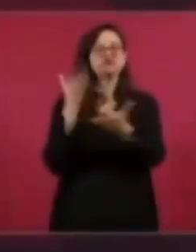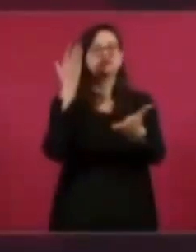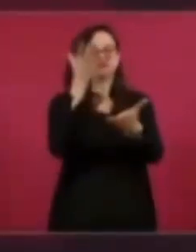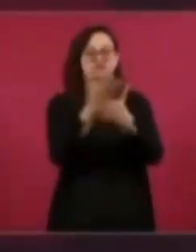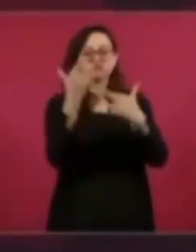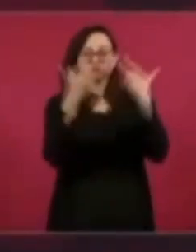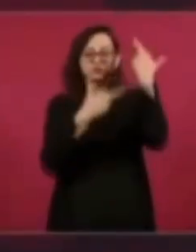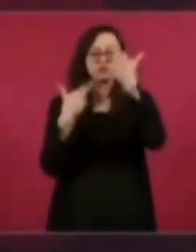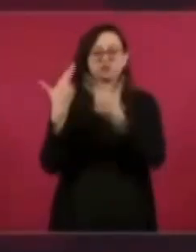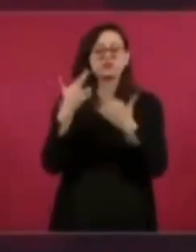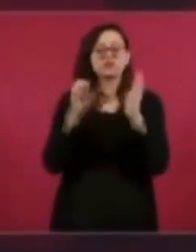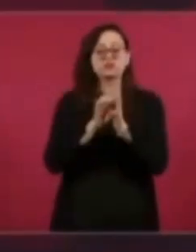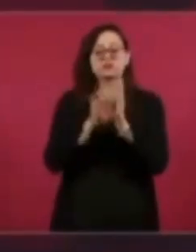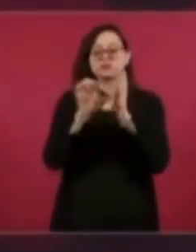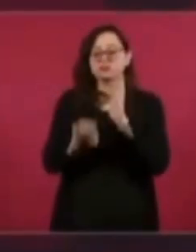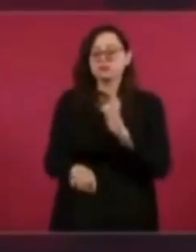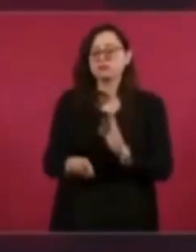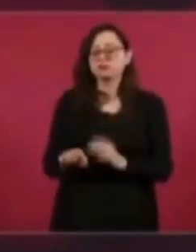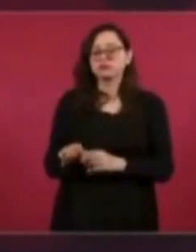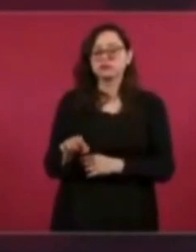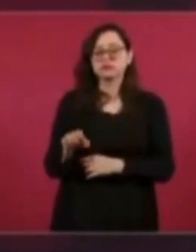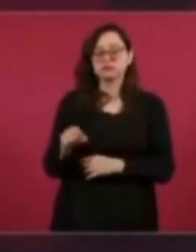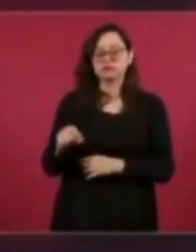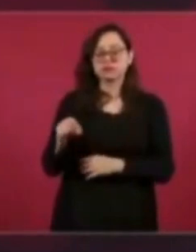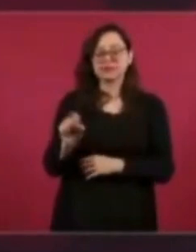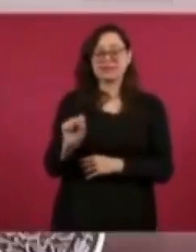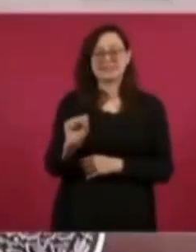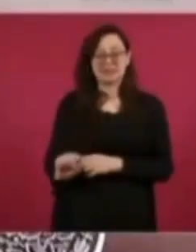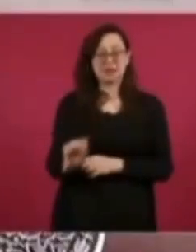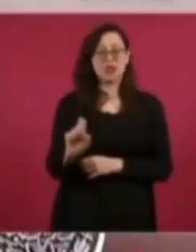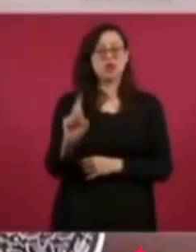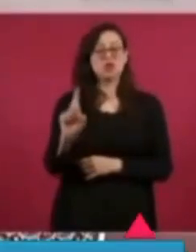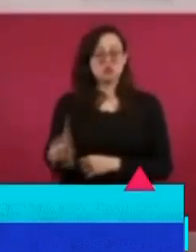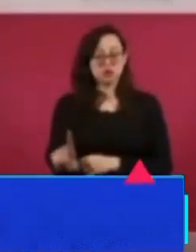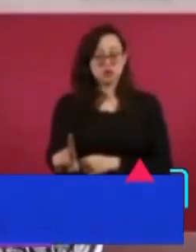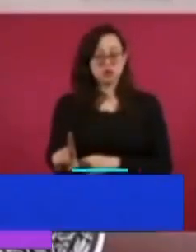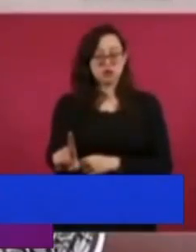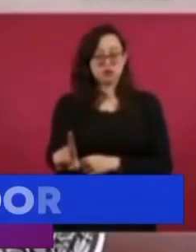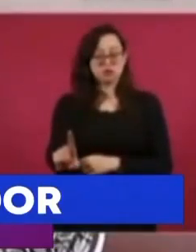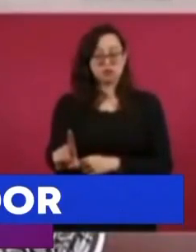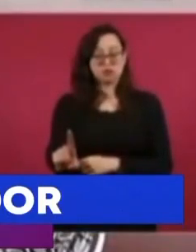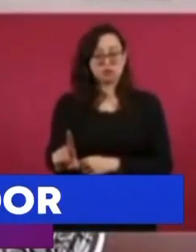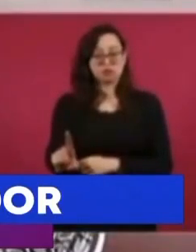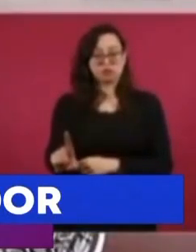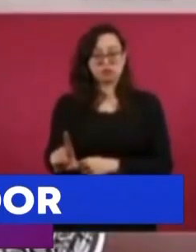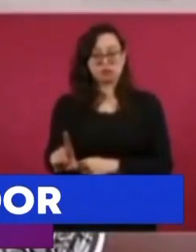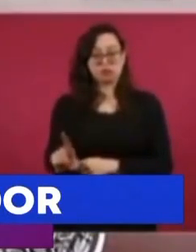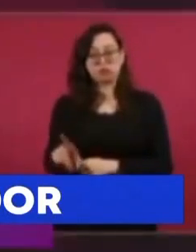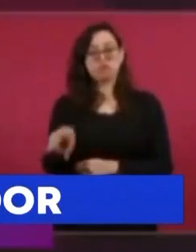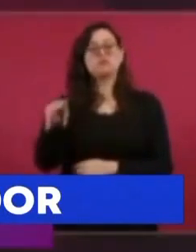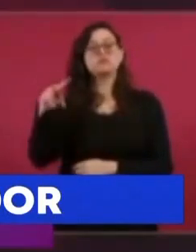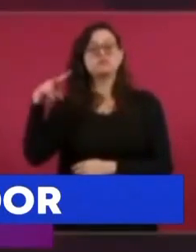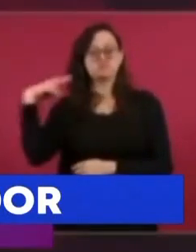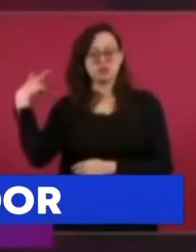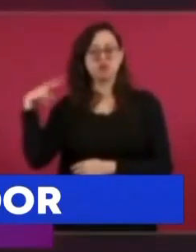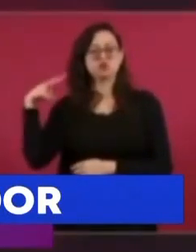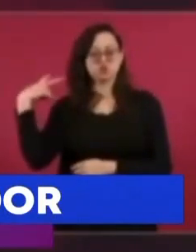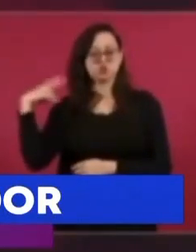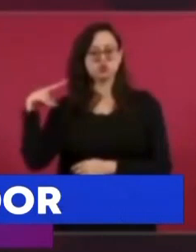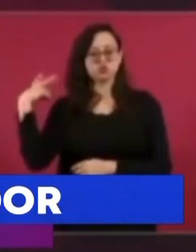Este fin de semana voy a Veracruz,